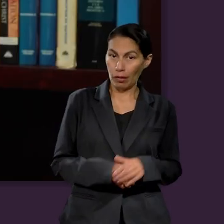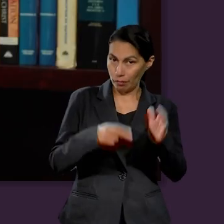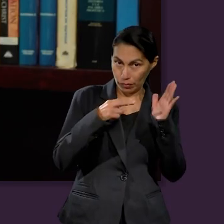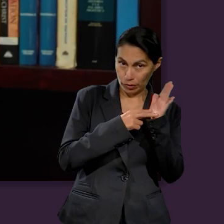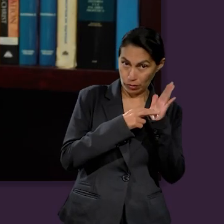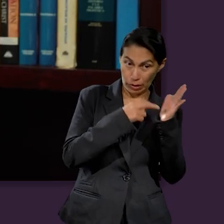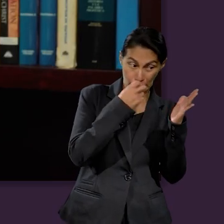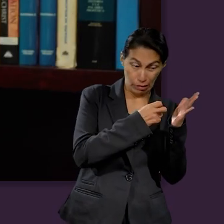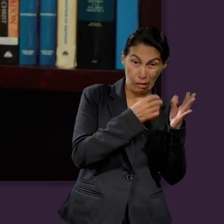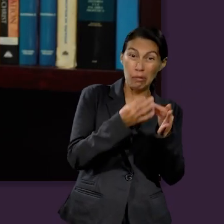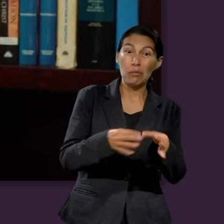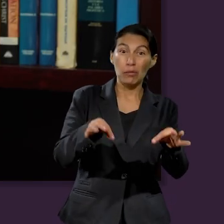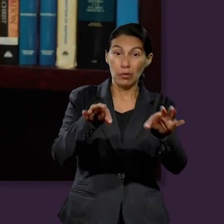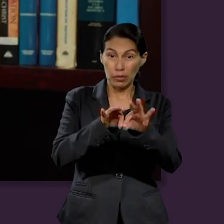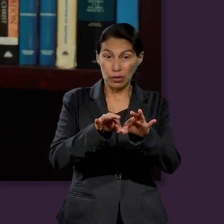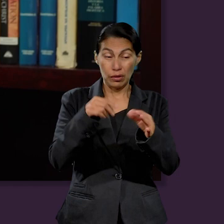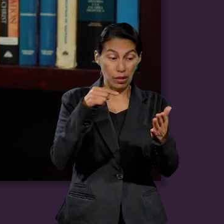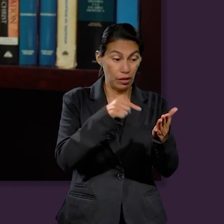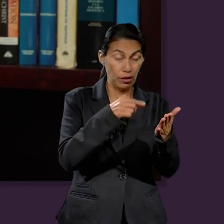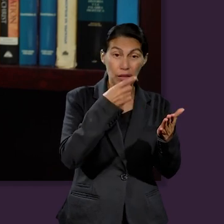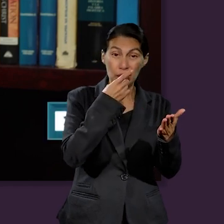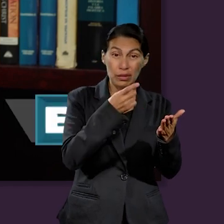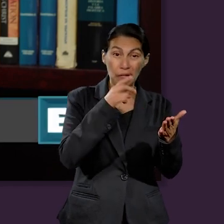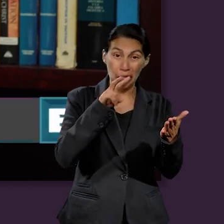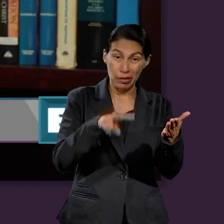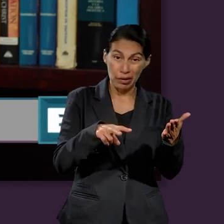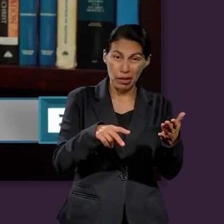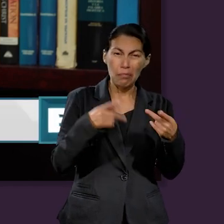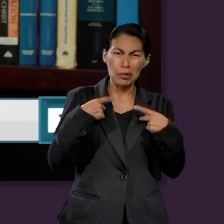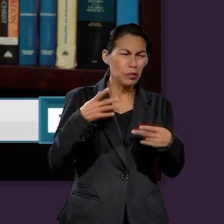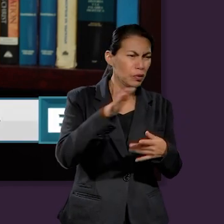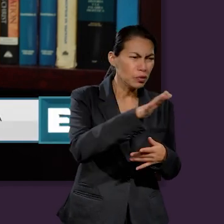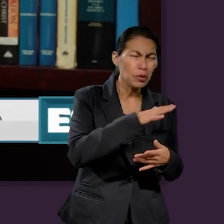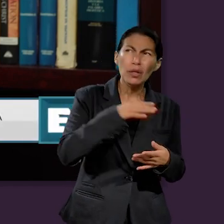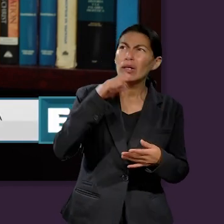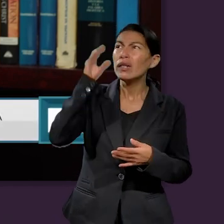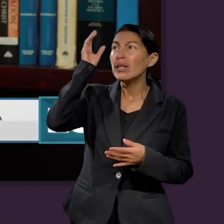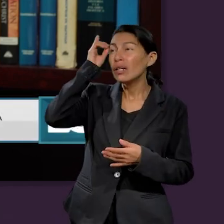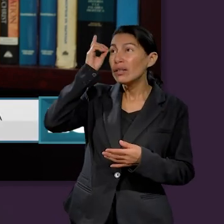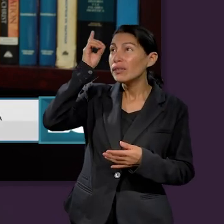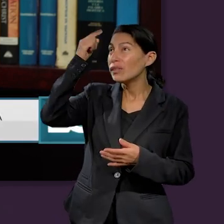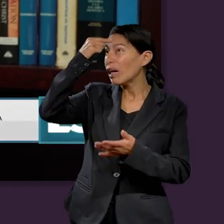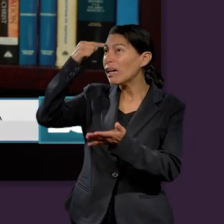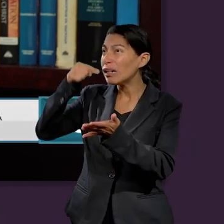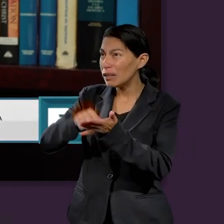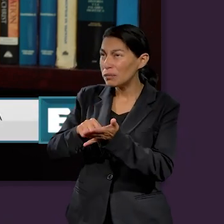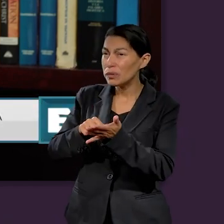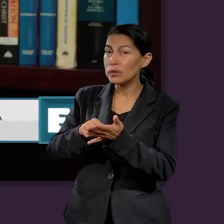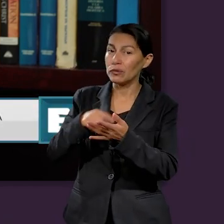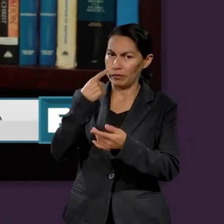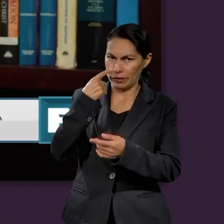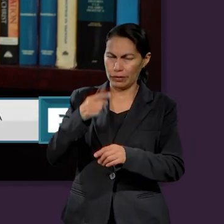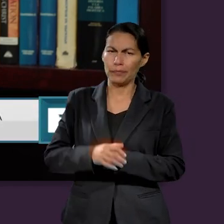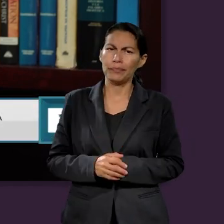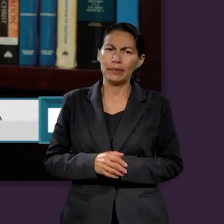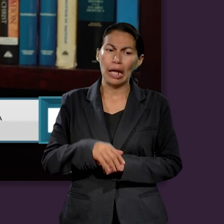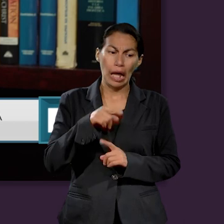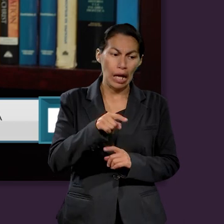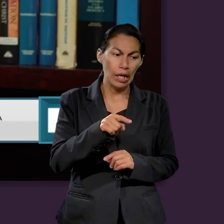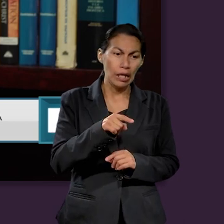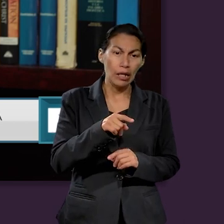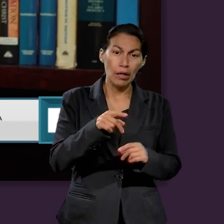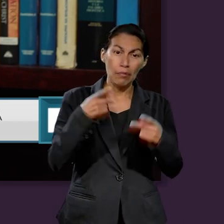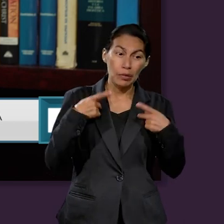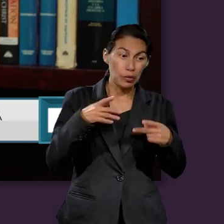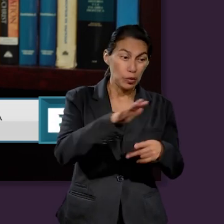Este texto es fundamental y nos enseña una gran verdad para todos nosotros los creyentes. Y es la siguiente. Dios le está hablando aquí al pueblo de Israel.